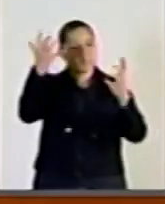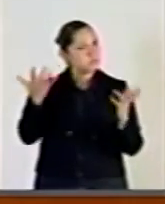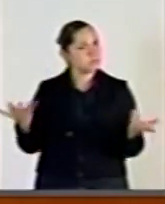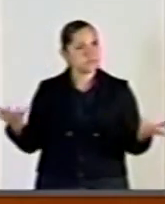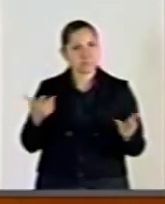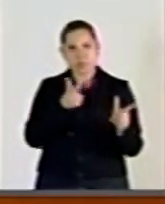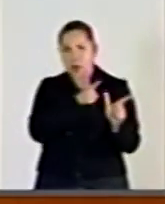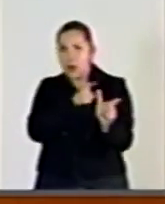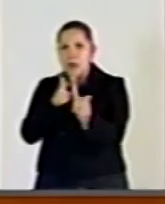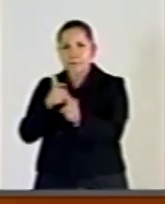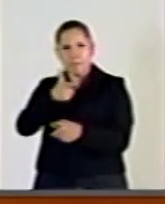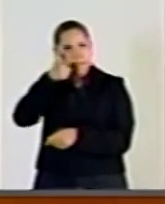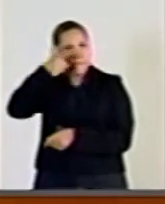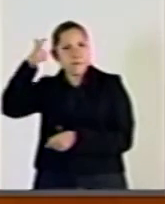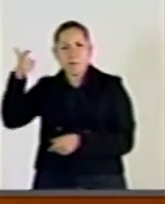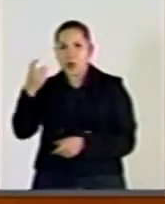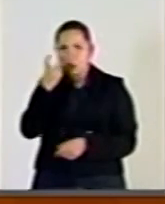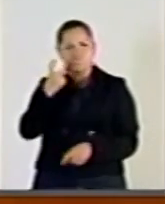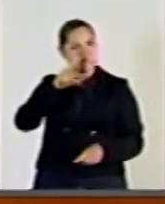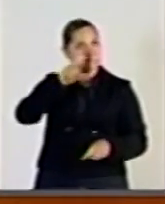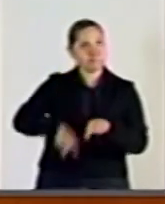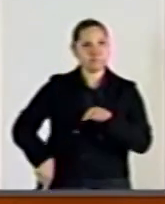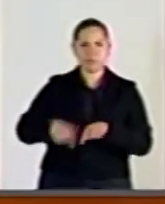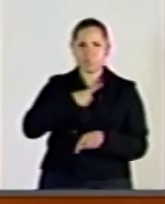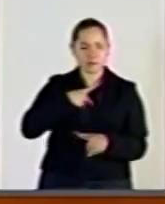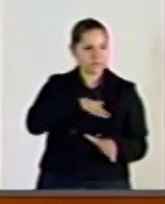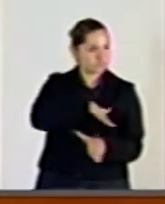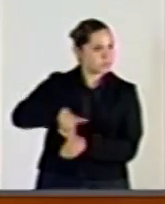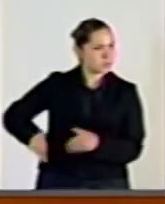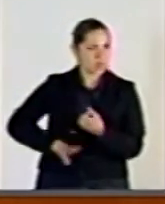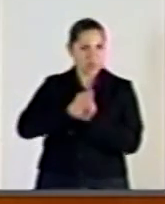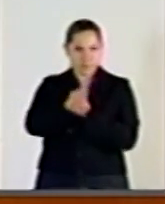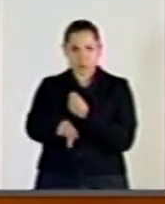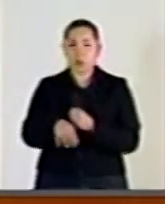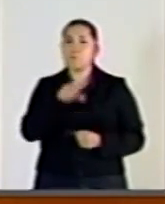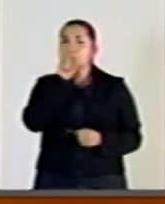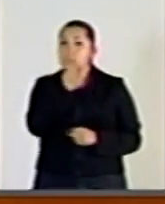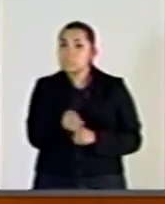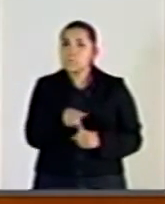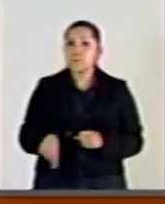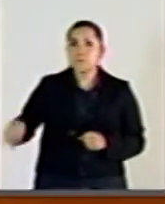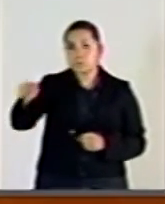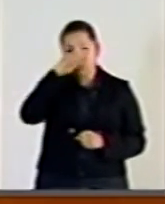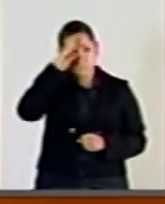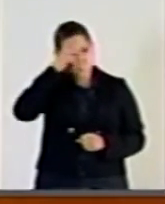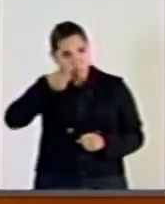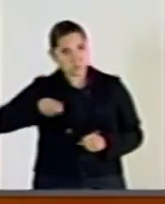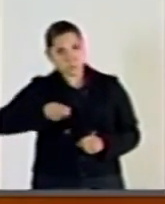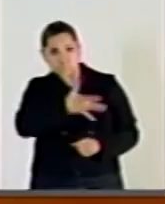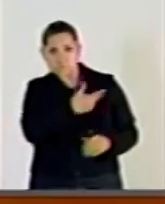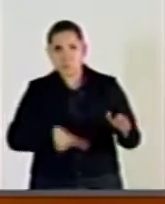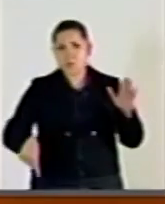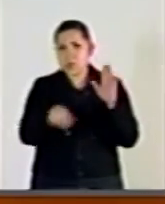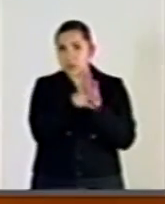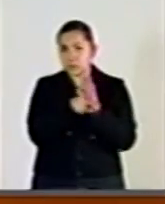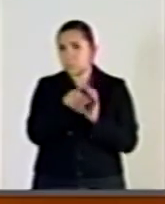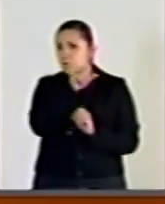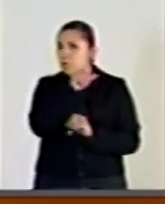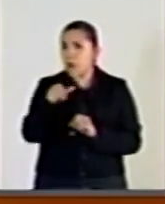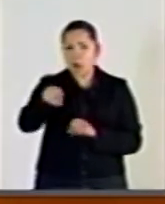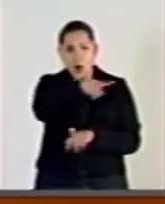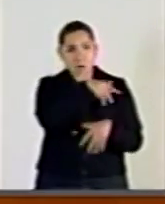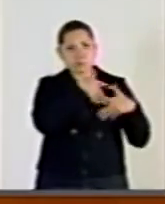de fuego, así como la criminalización, como medios para enfrentar la movilización